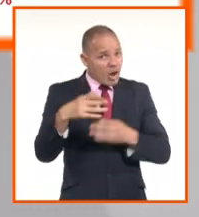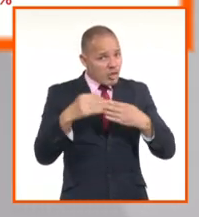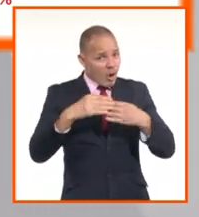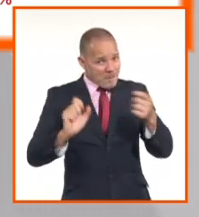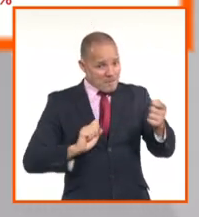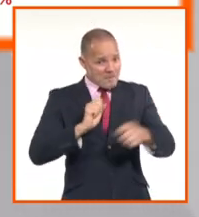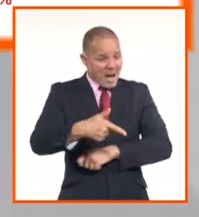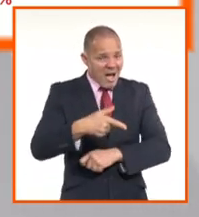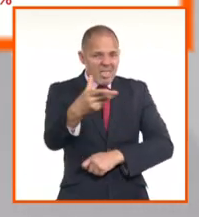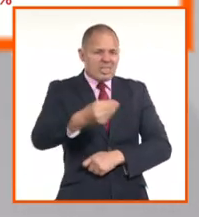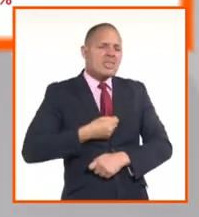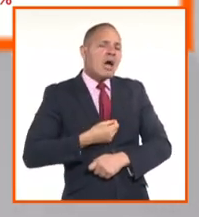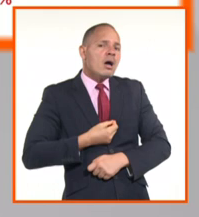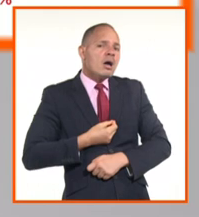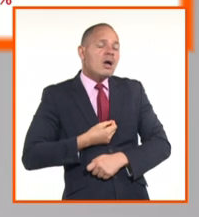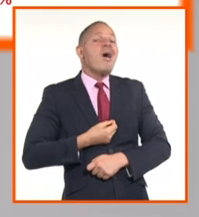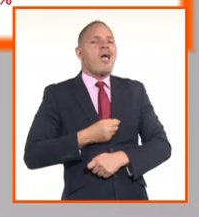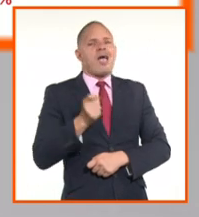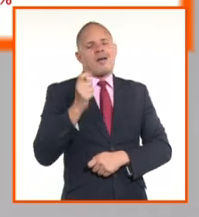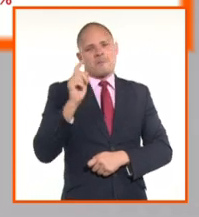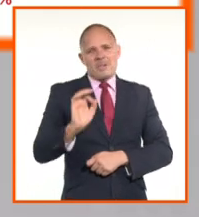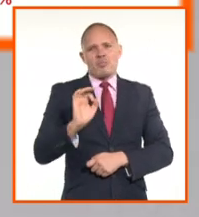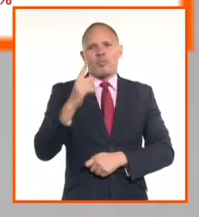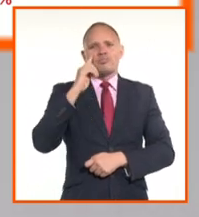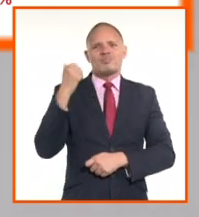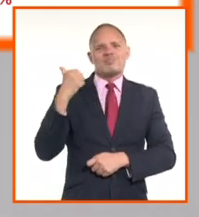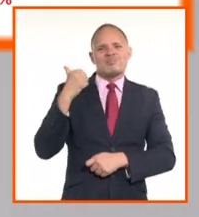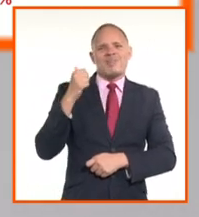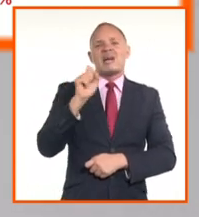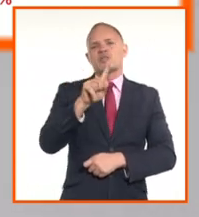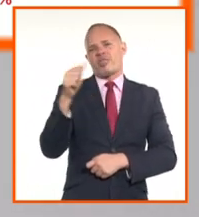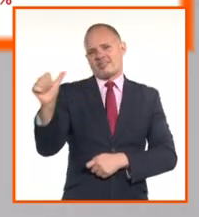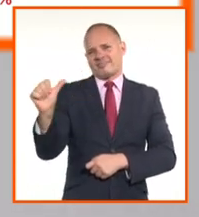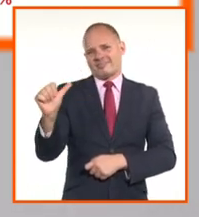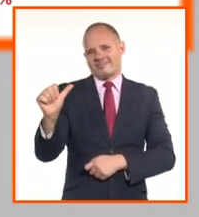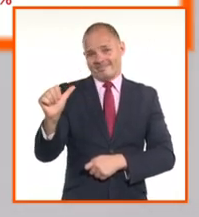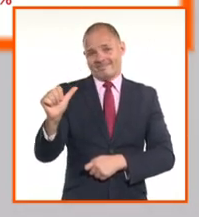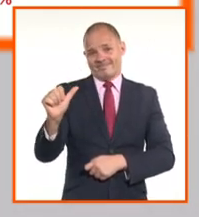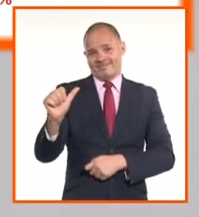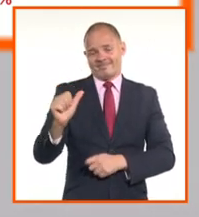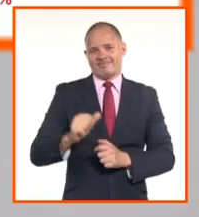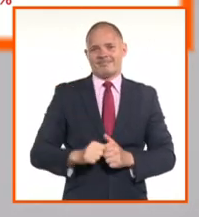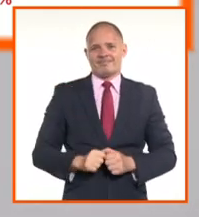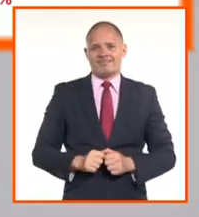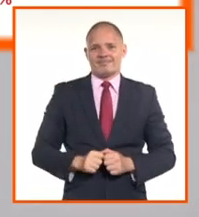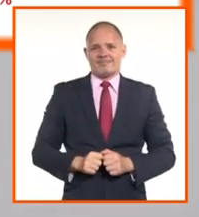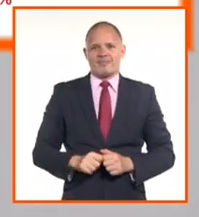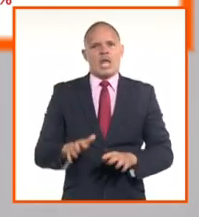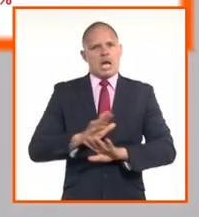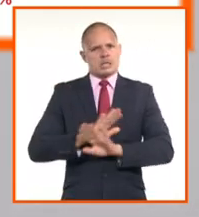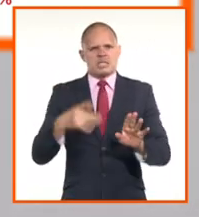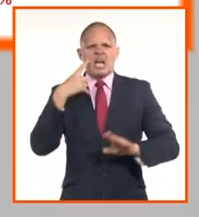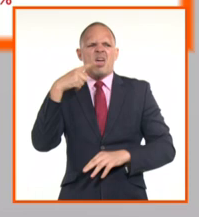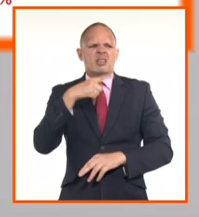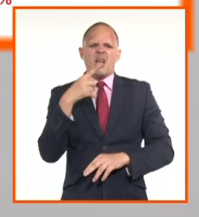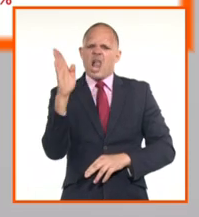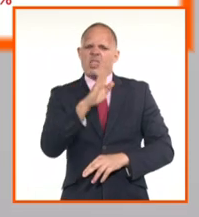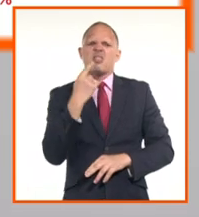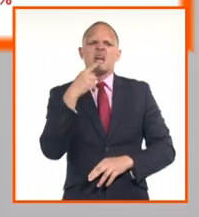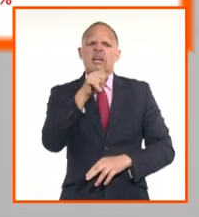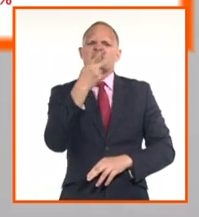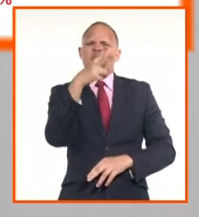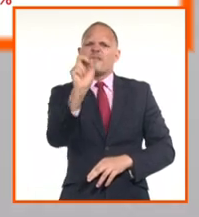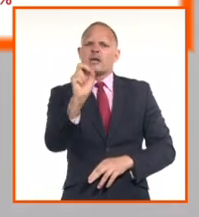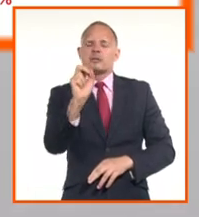central es 120 pesos por un dólar, pero la ejecución práctica en el banco comercial lleva a